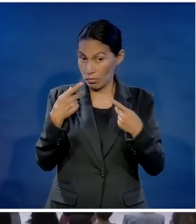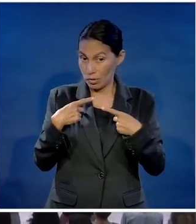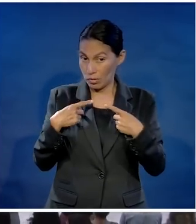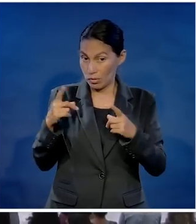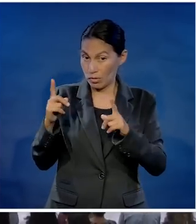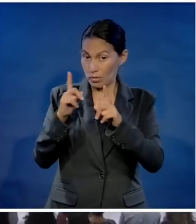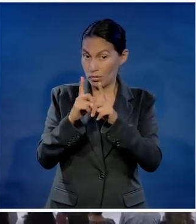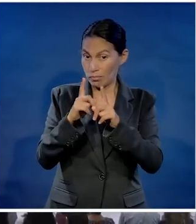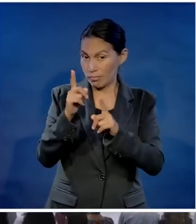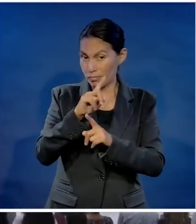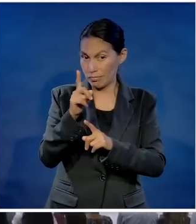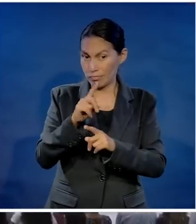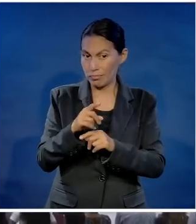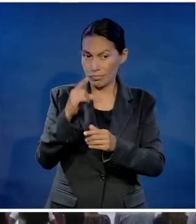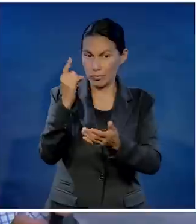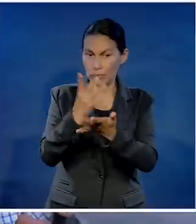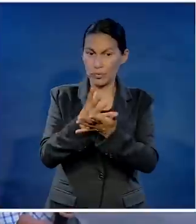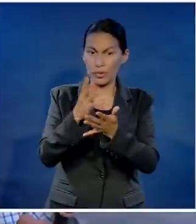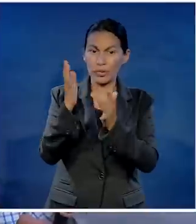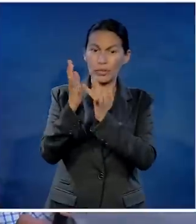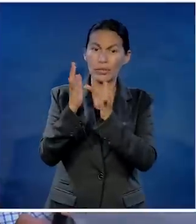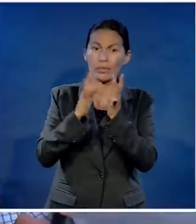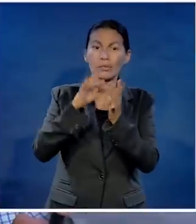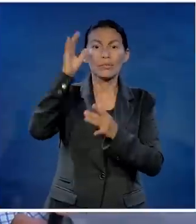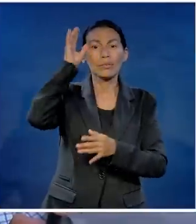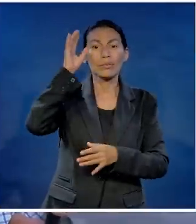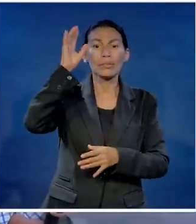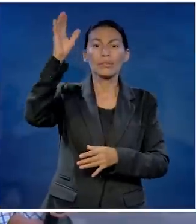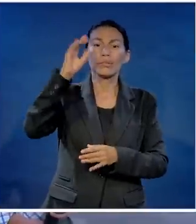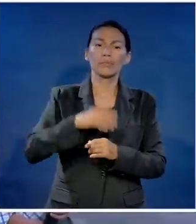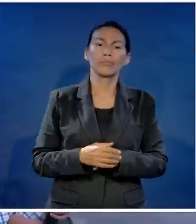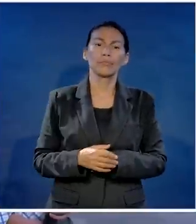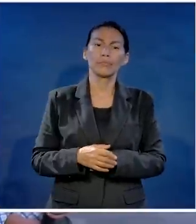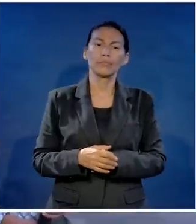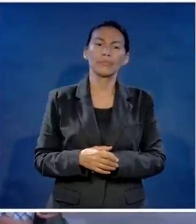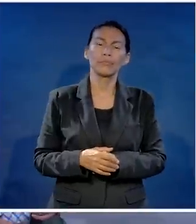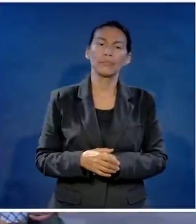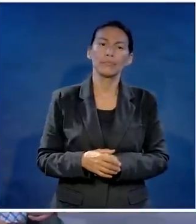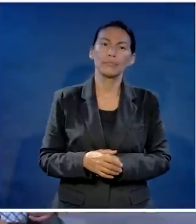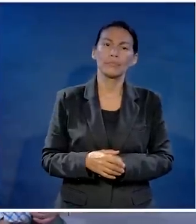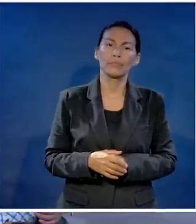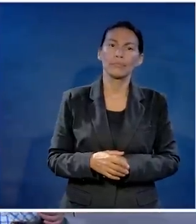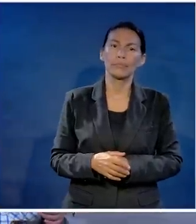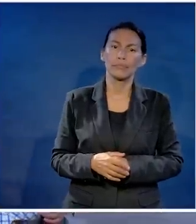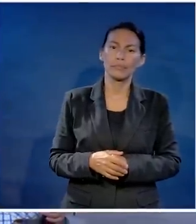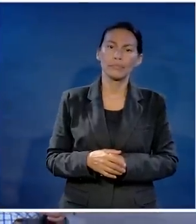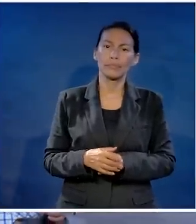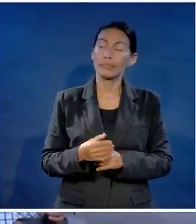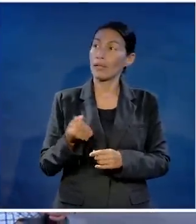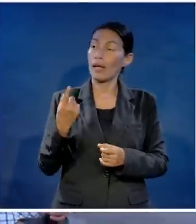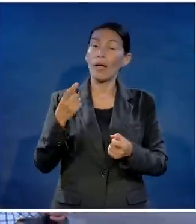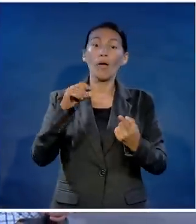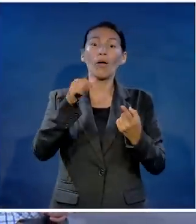usted cuando más necesite solo Jesucristo ¿hay alguien más?